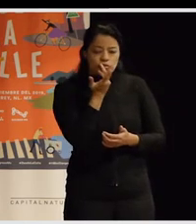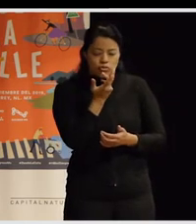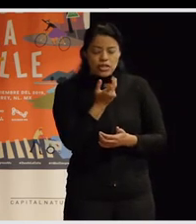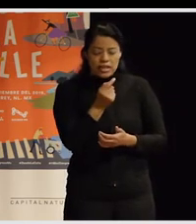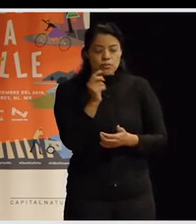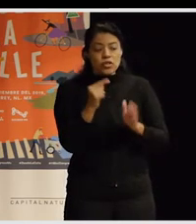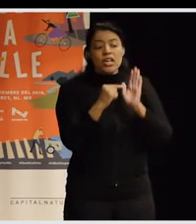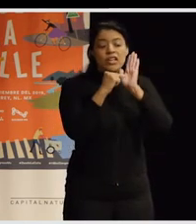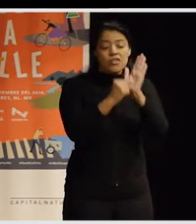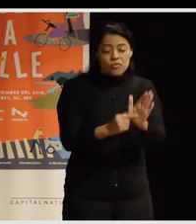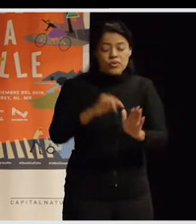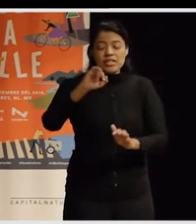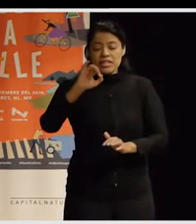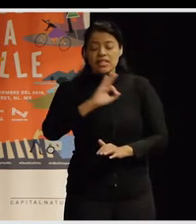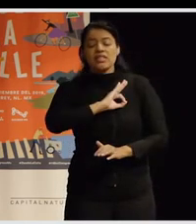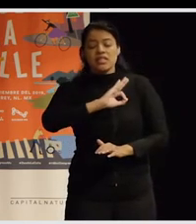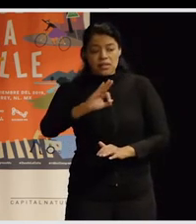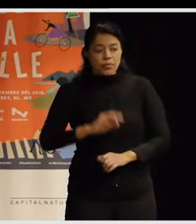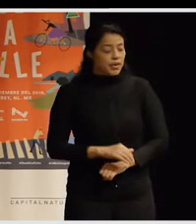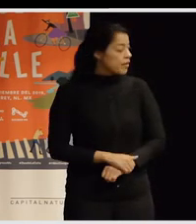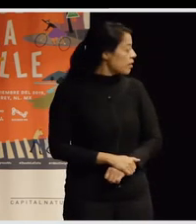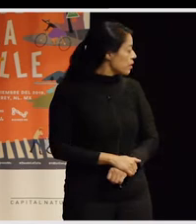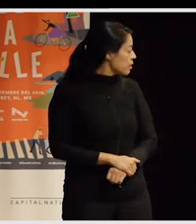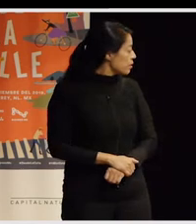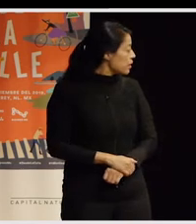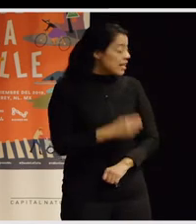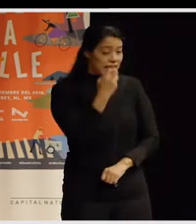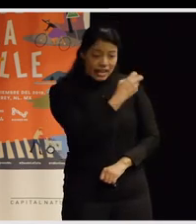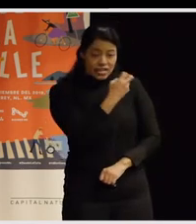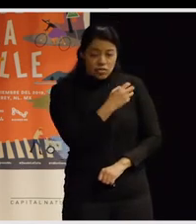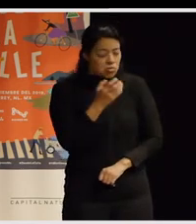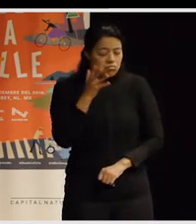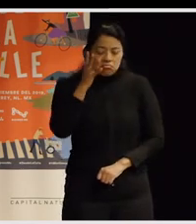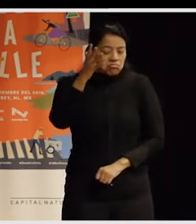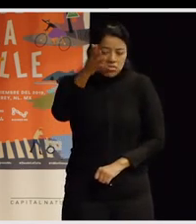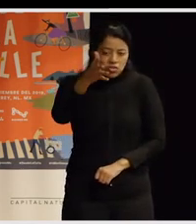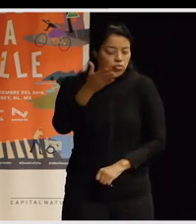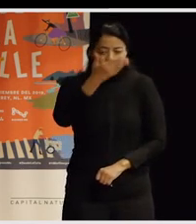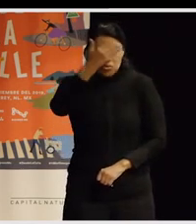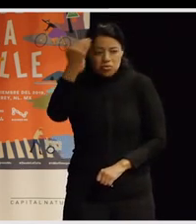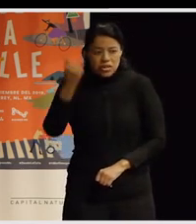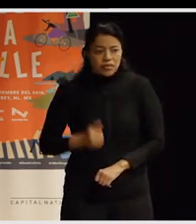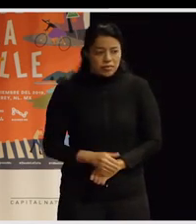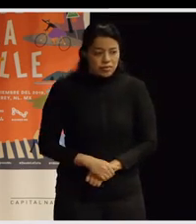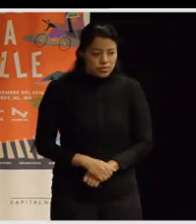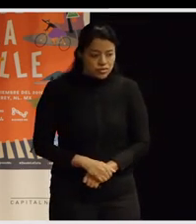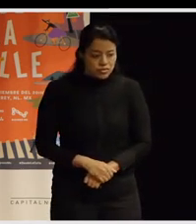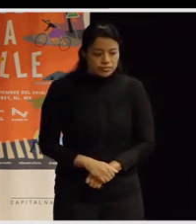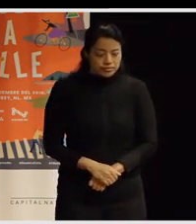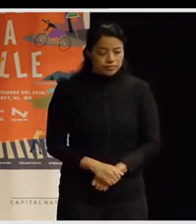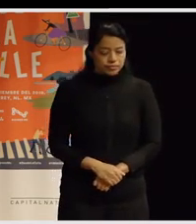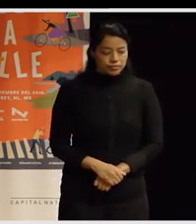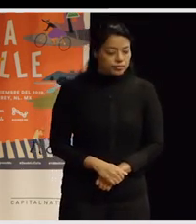es posible, ¿no? Porque ya es como bastante delirante el tema de todo, o de cómo las infraestructuras consiguen hacer o consiguen,